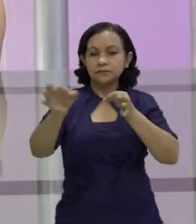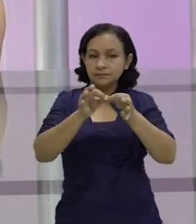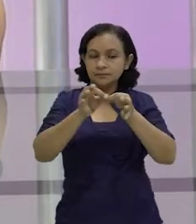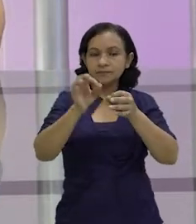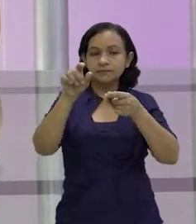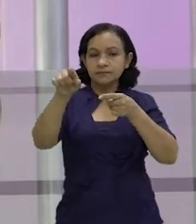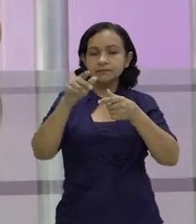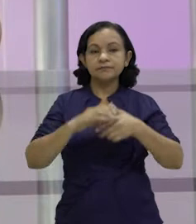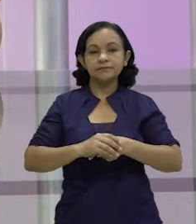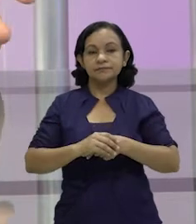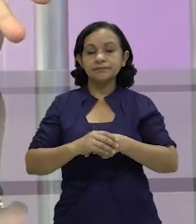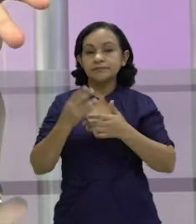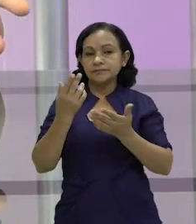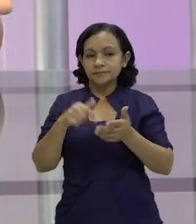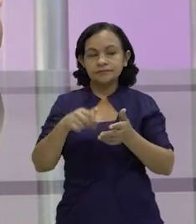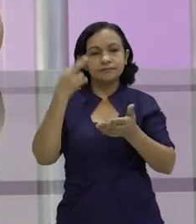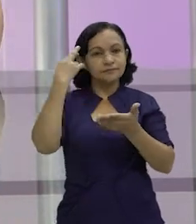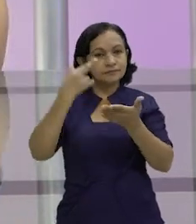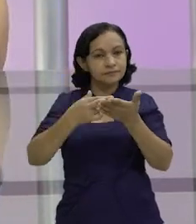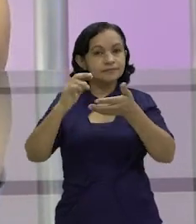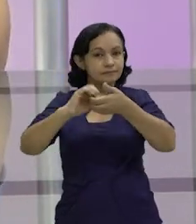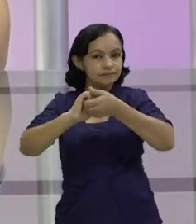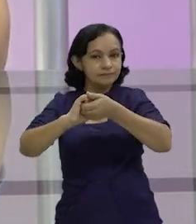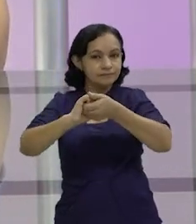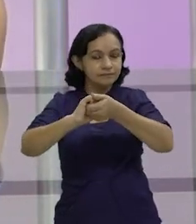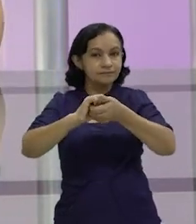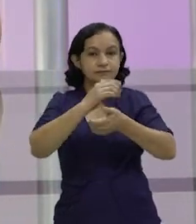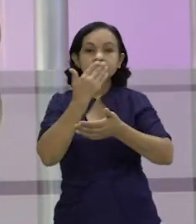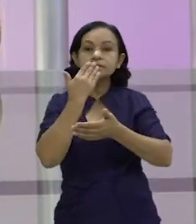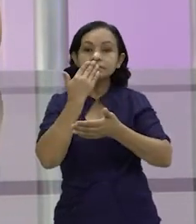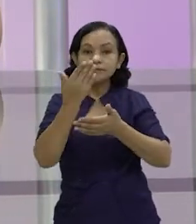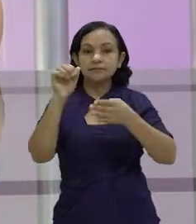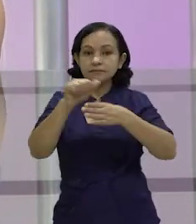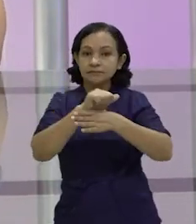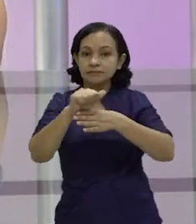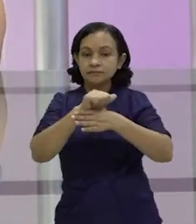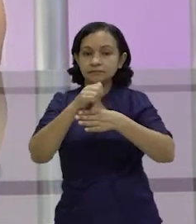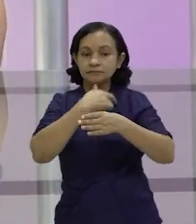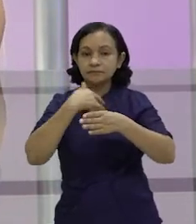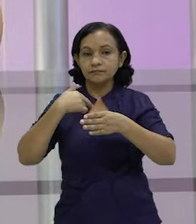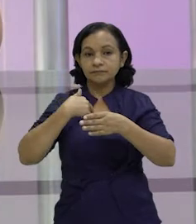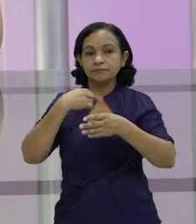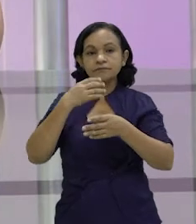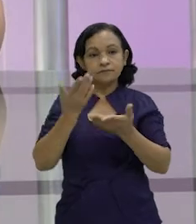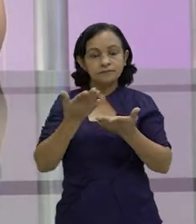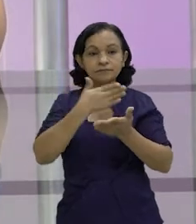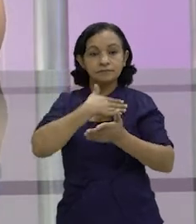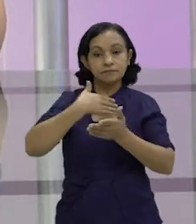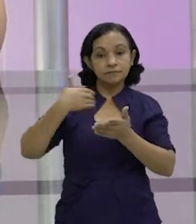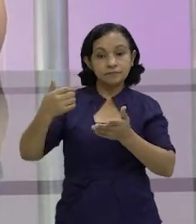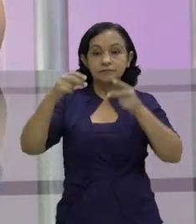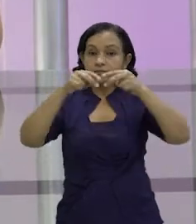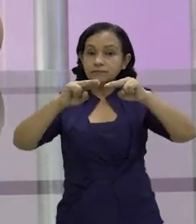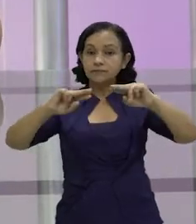Altagracia. Nosotros, no está de más recordar a todos nuestros amigos televidentes que las buenas prácticas promueven que nosotros tengamos un